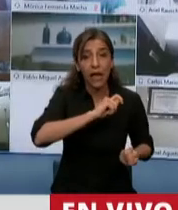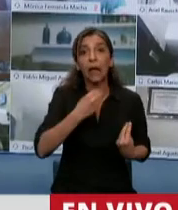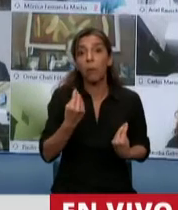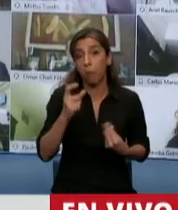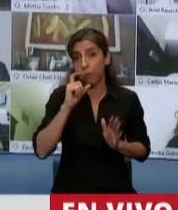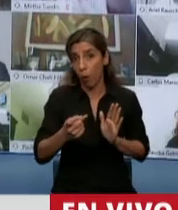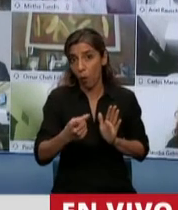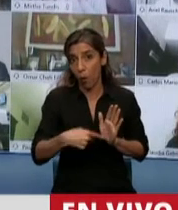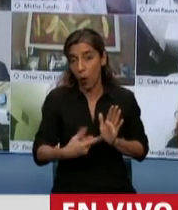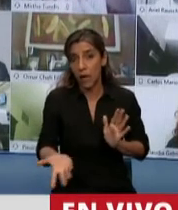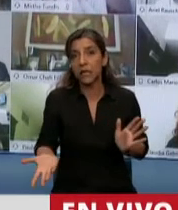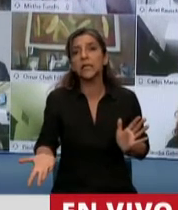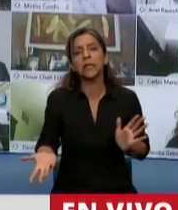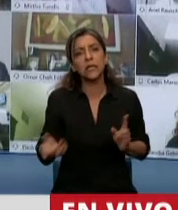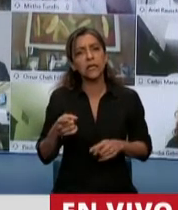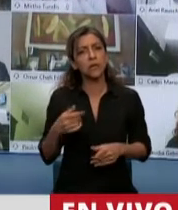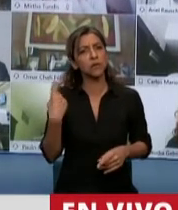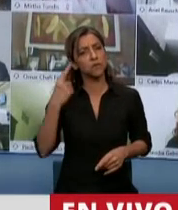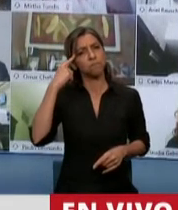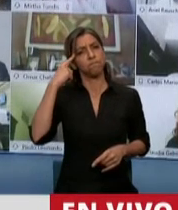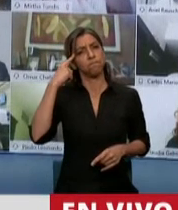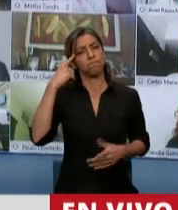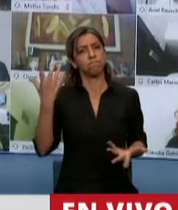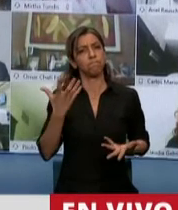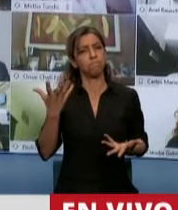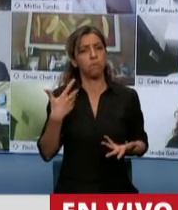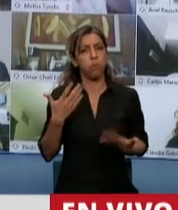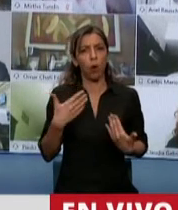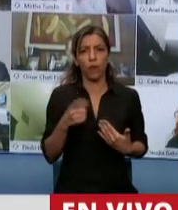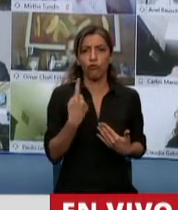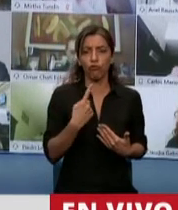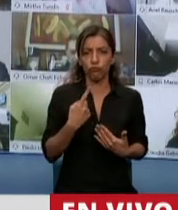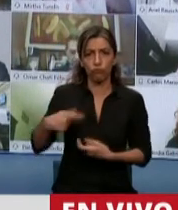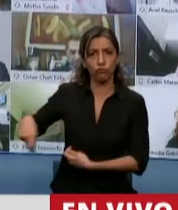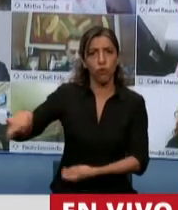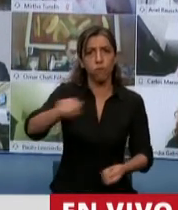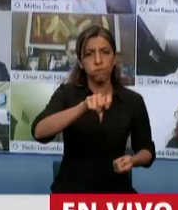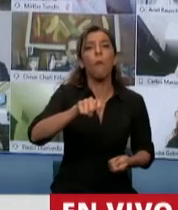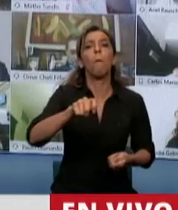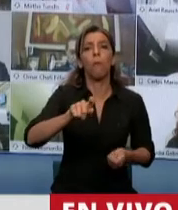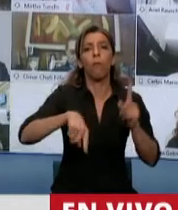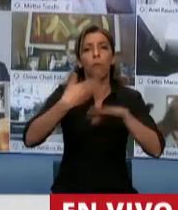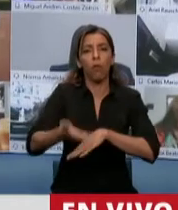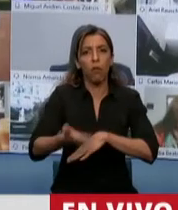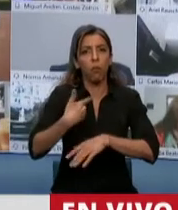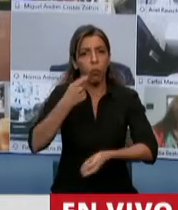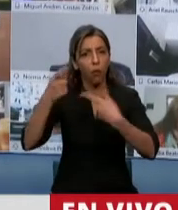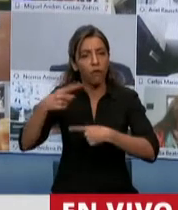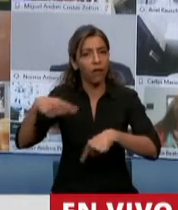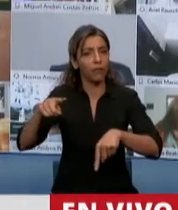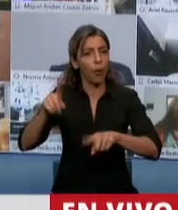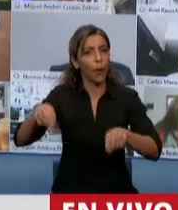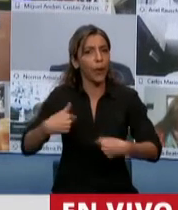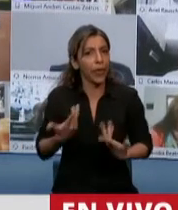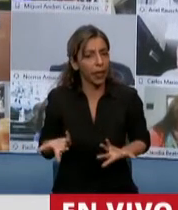trabajo y ahí también se nos abre algo para trabajar más adelante que tiene que ver con el trabajo de la pesca ya